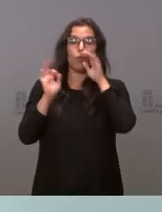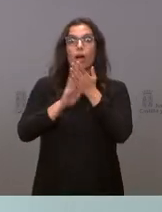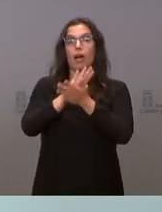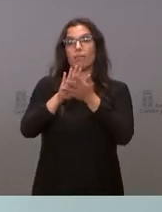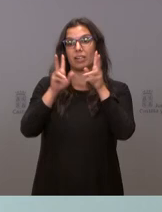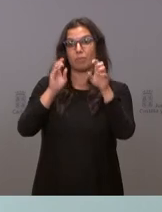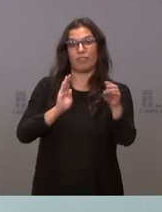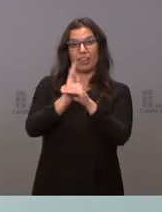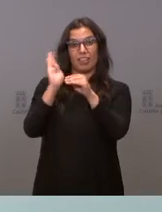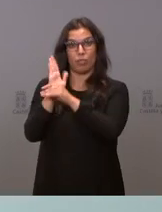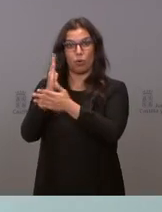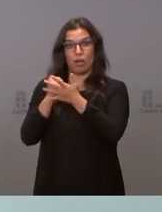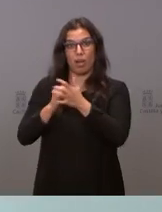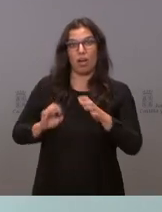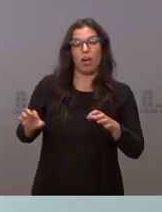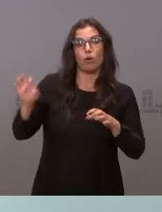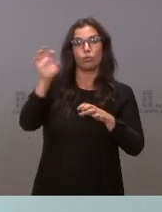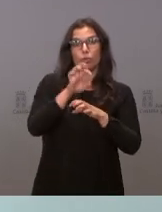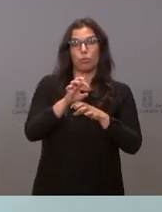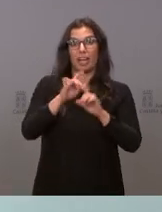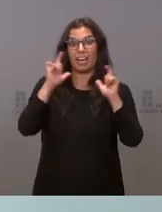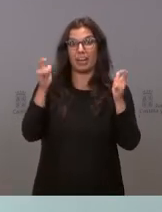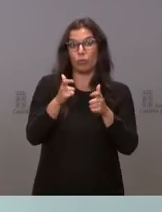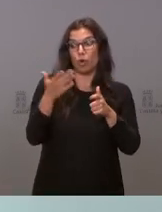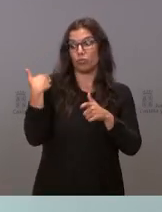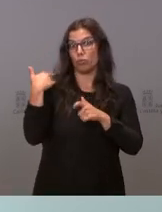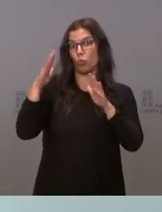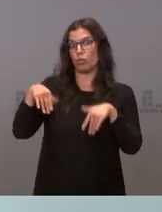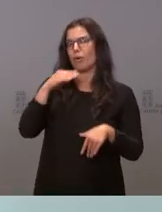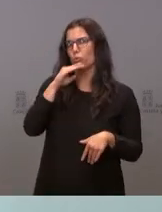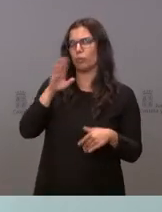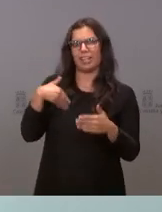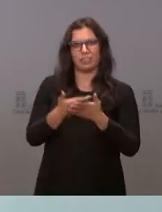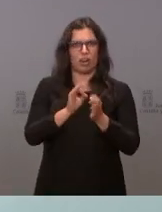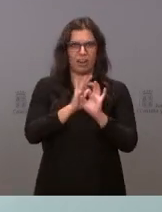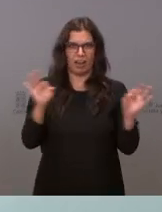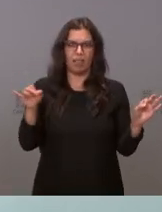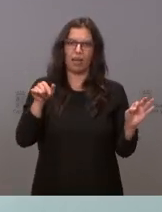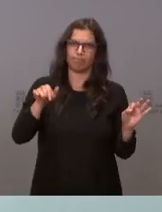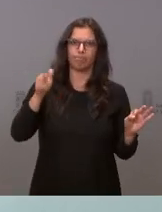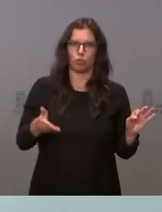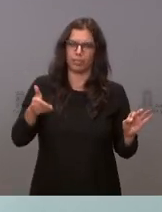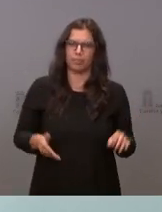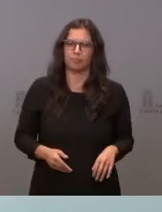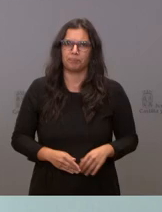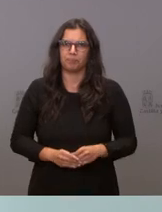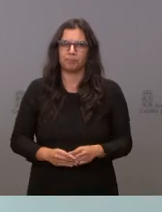financiación autonómica no se reúne desde el mes de octubre creo que eso es algo especialmente importante